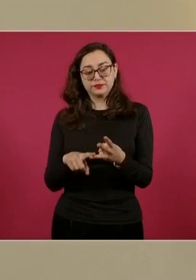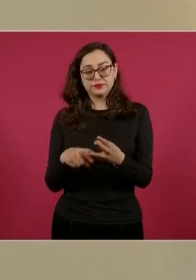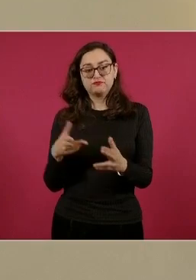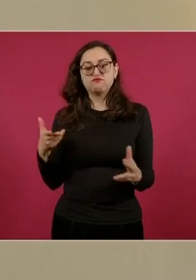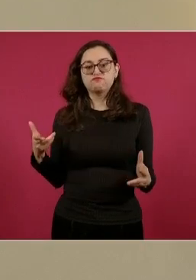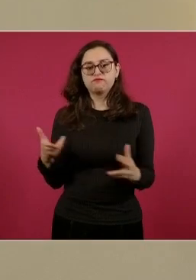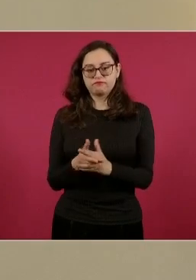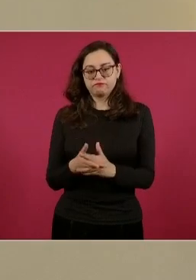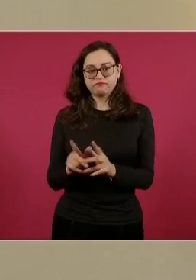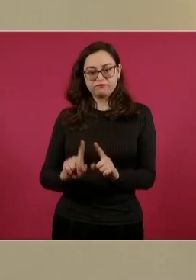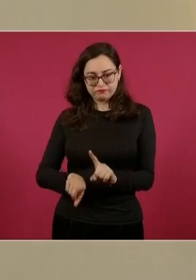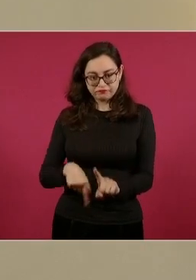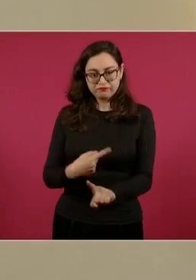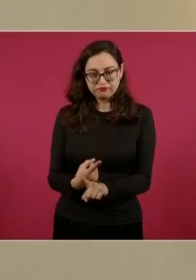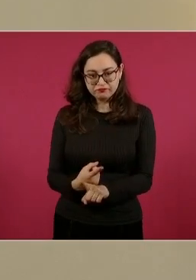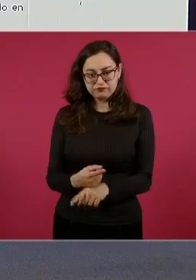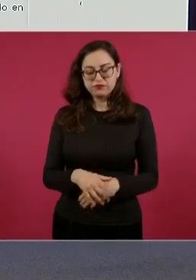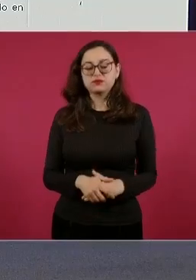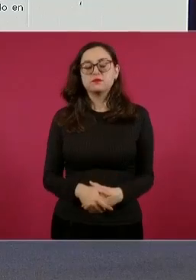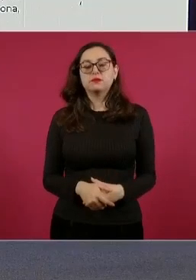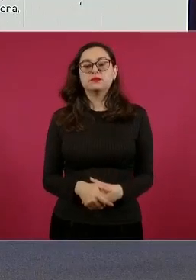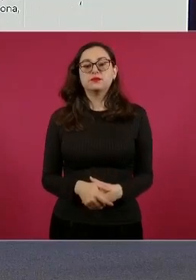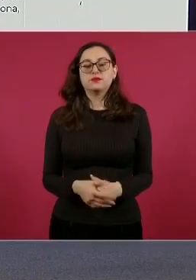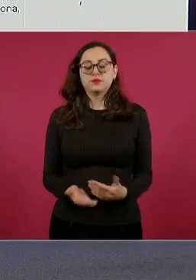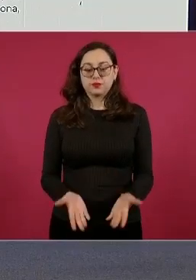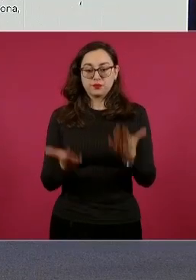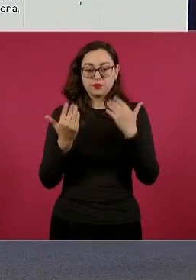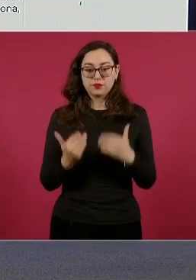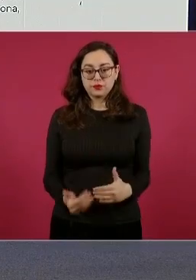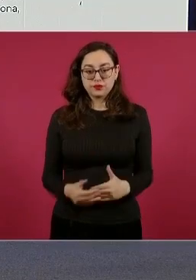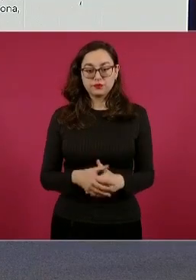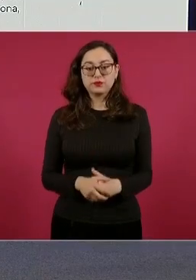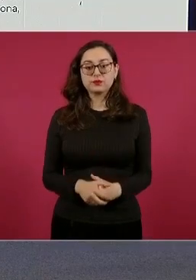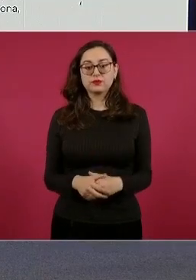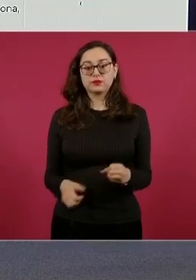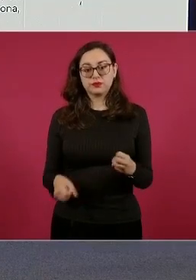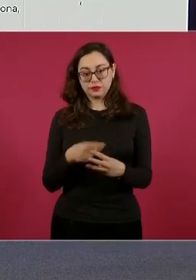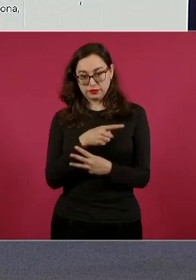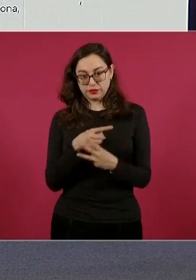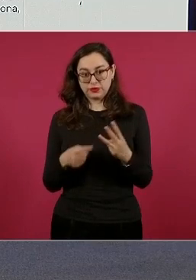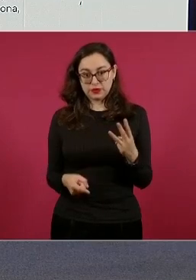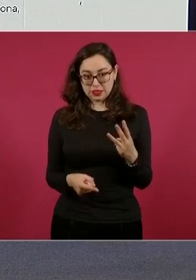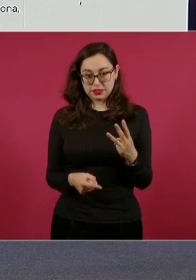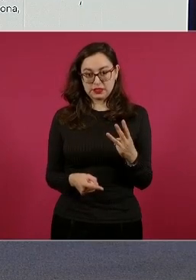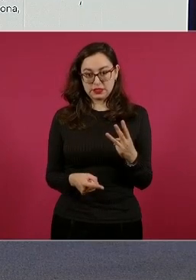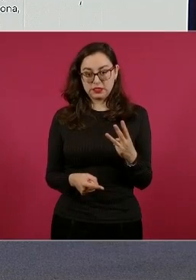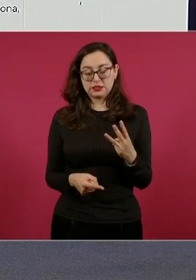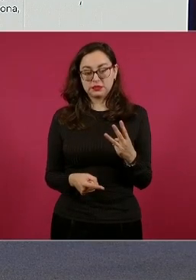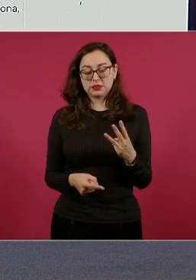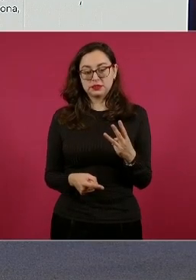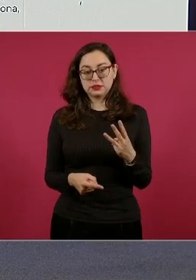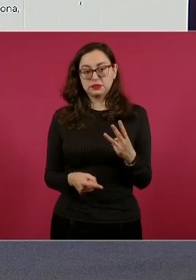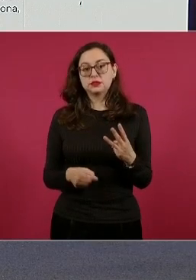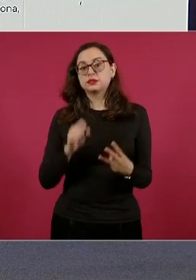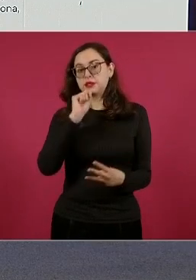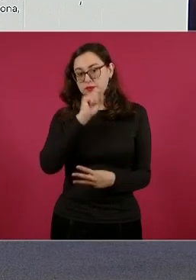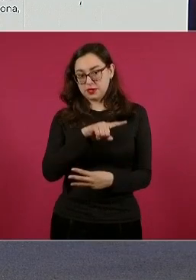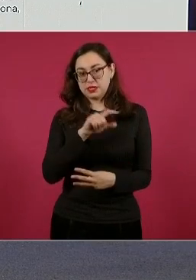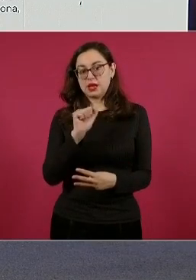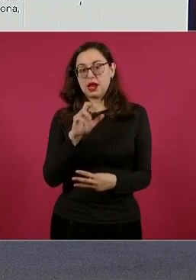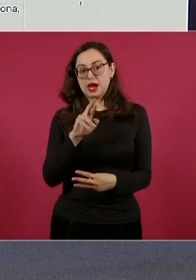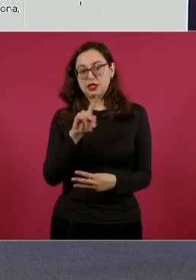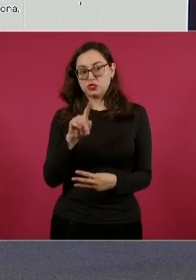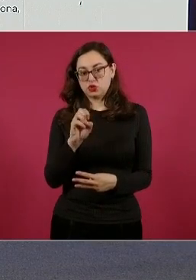homicidio y agresión sexual. Adelante. Los siguientes. Este también es requerido en Arizona.